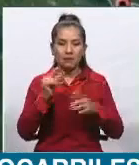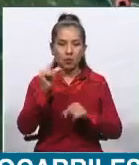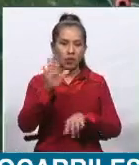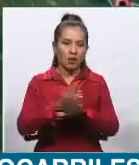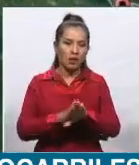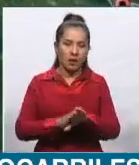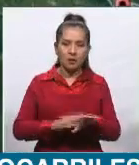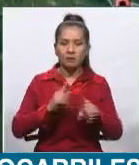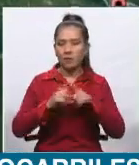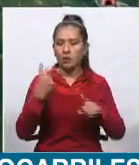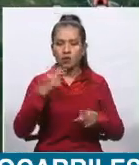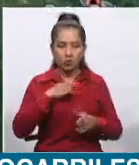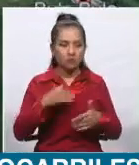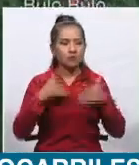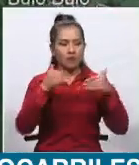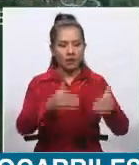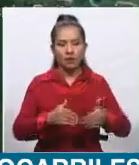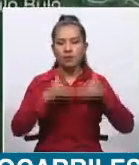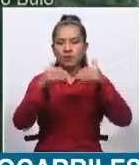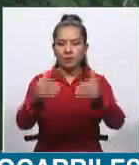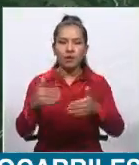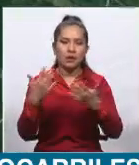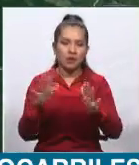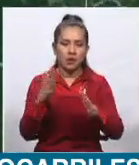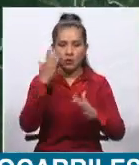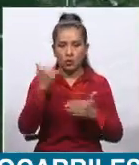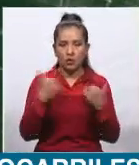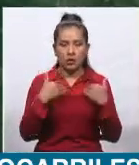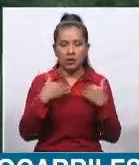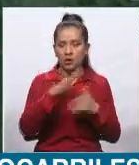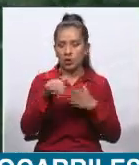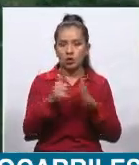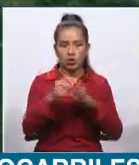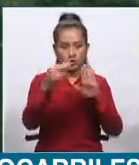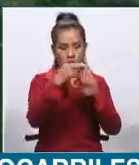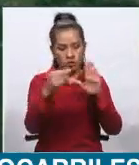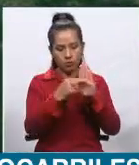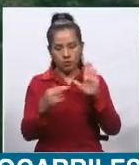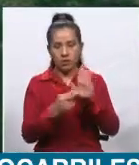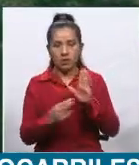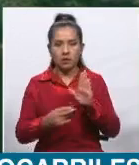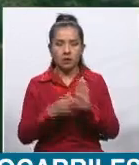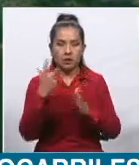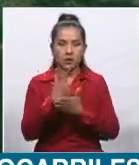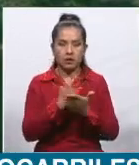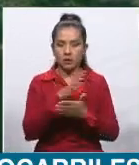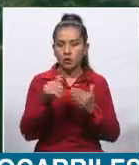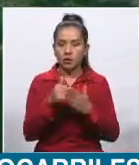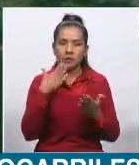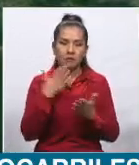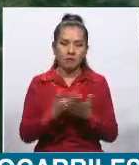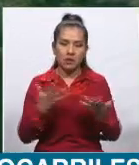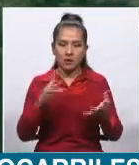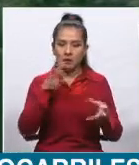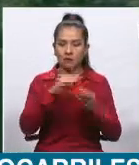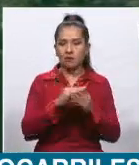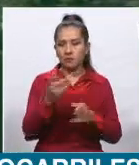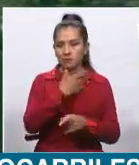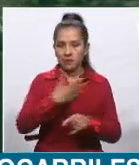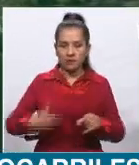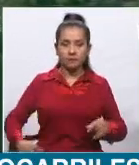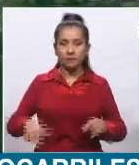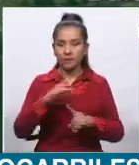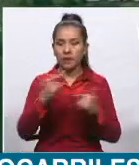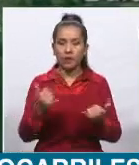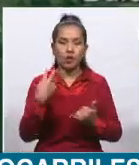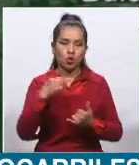cronograma, que estamos siguiendo una hoja de ruta que está muy bien desmarcada por nuestro presidente y nosotros como